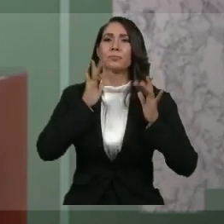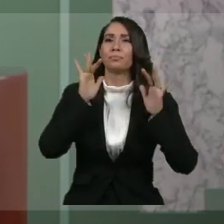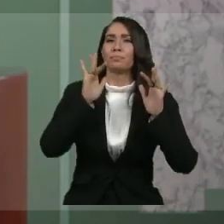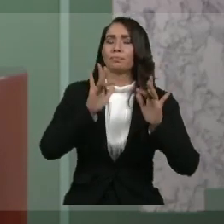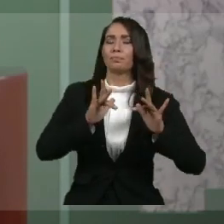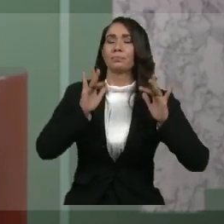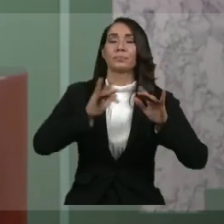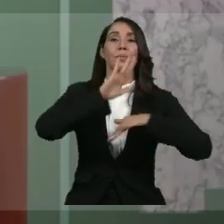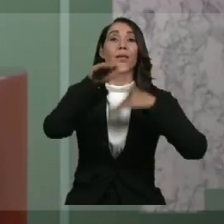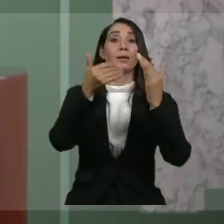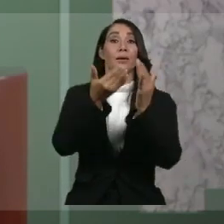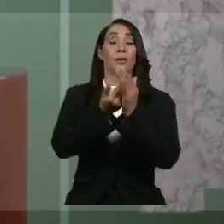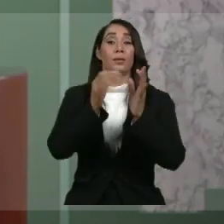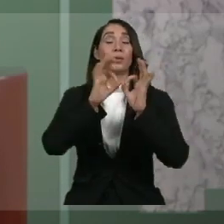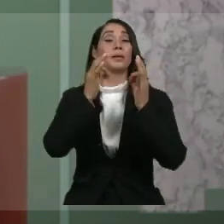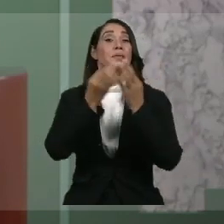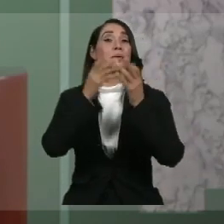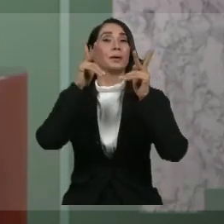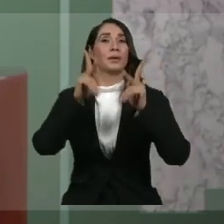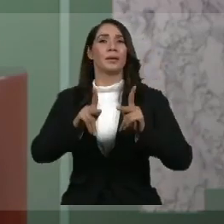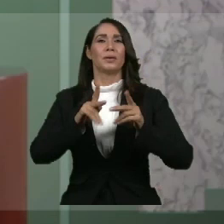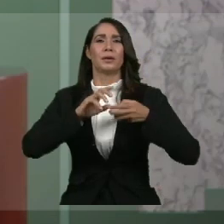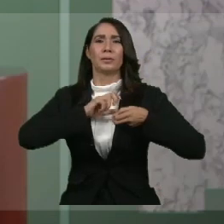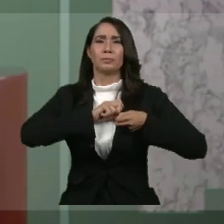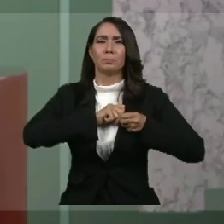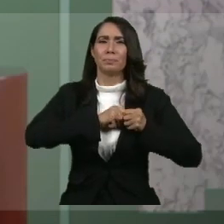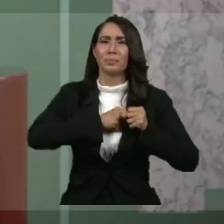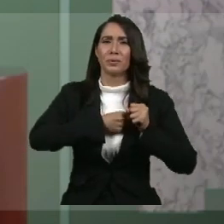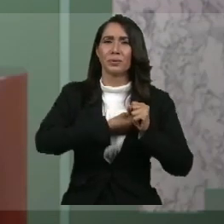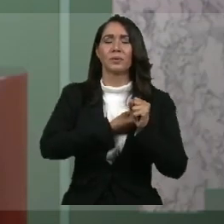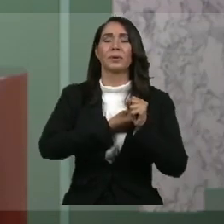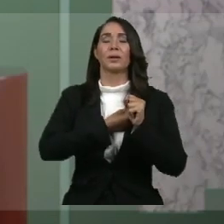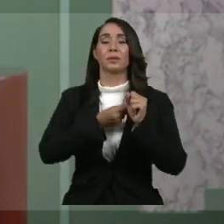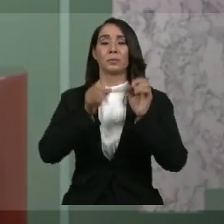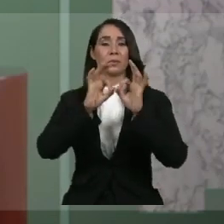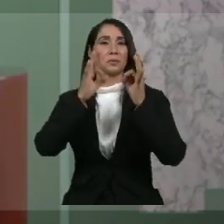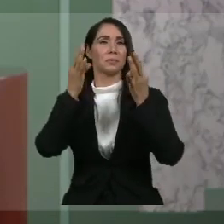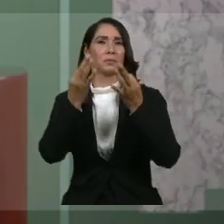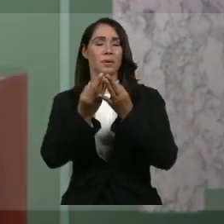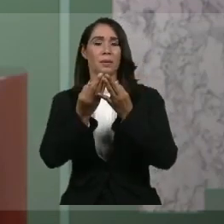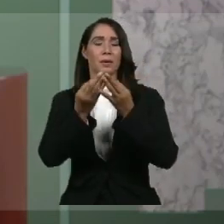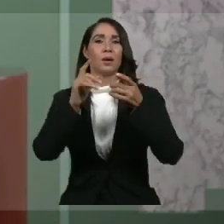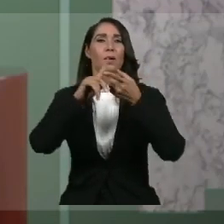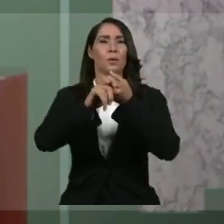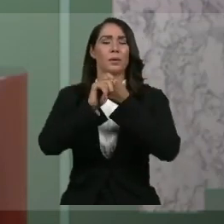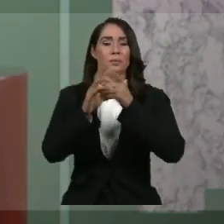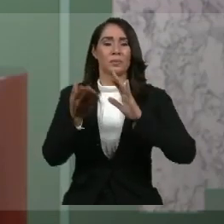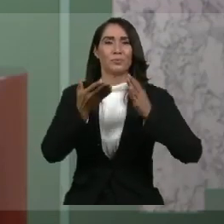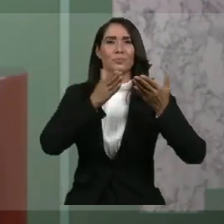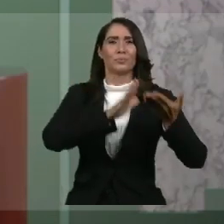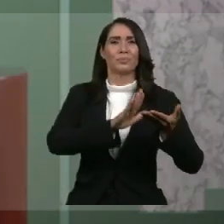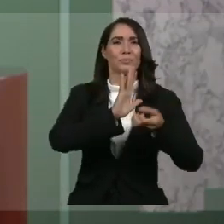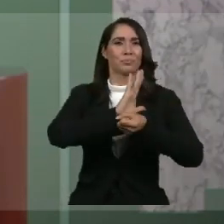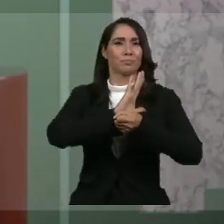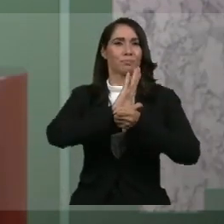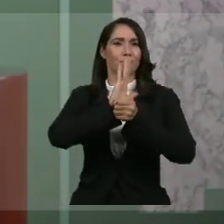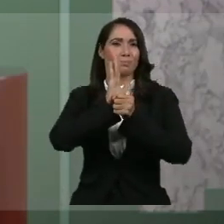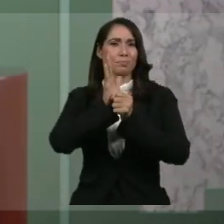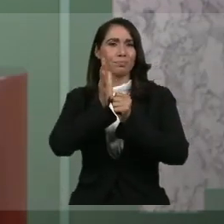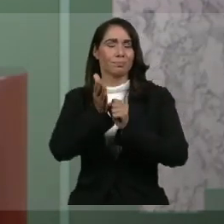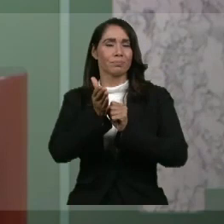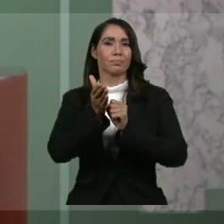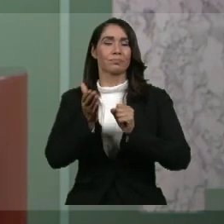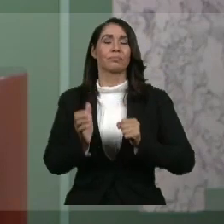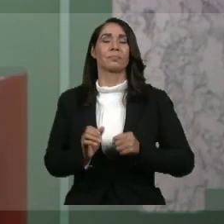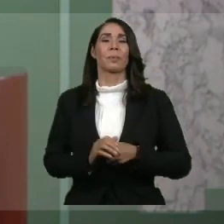a todas aquellas personas que están sufriendo por la pérdida de un familiar o un ser querido como consecuencia de la